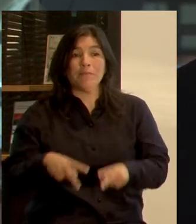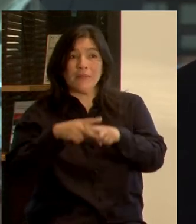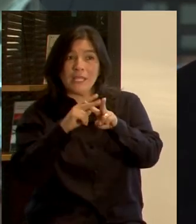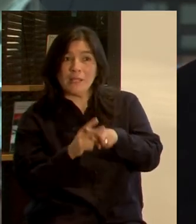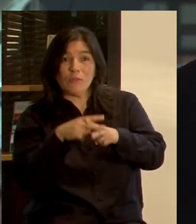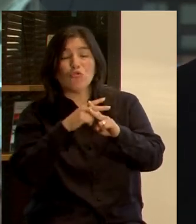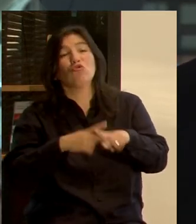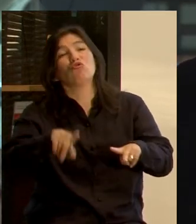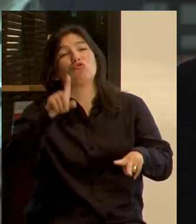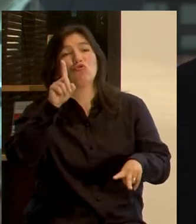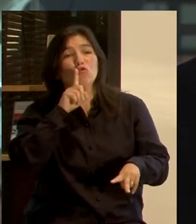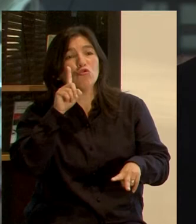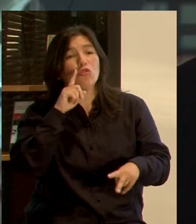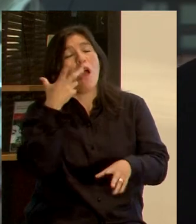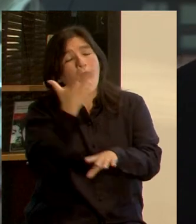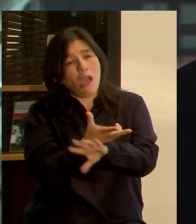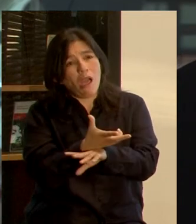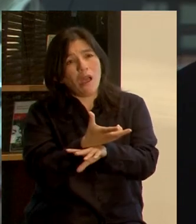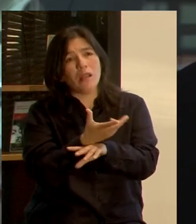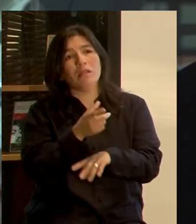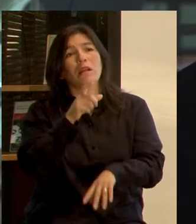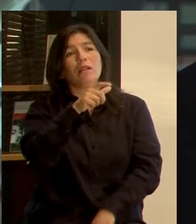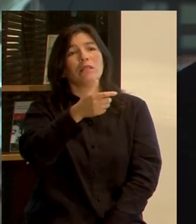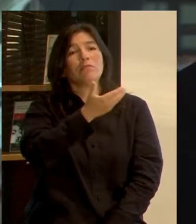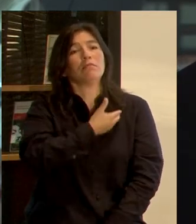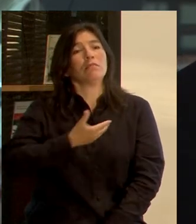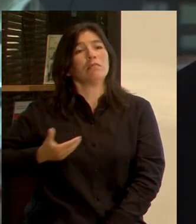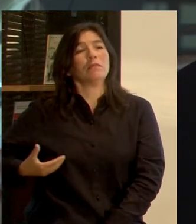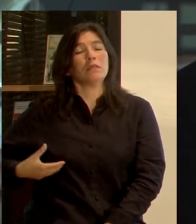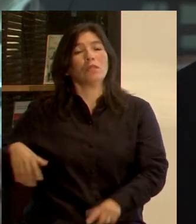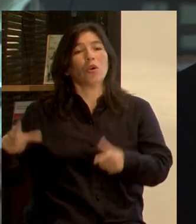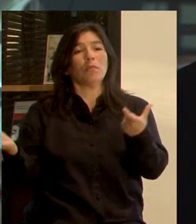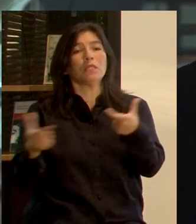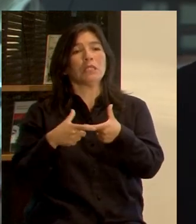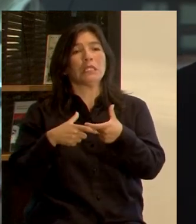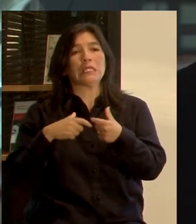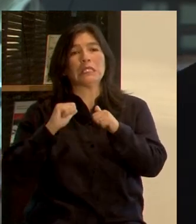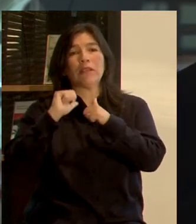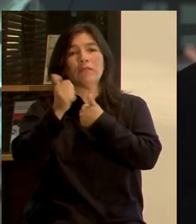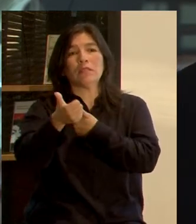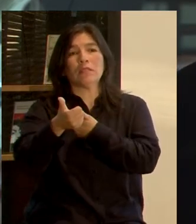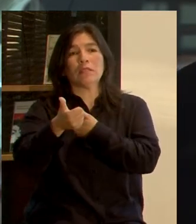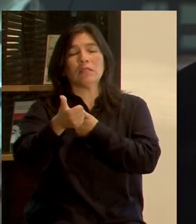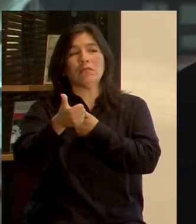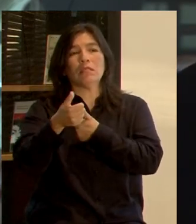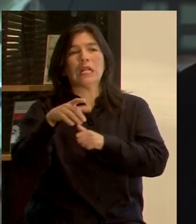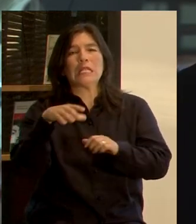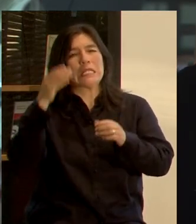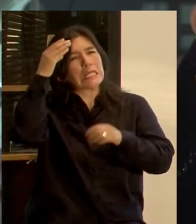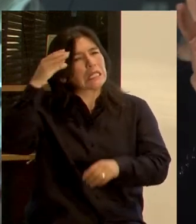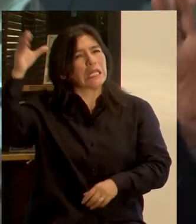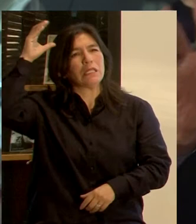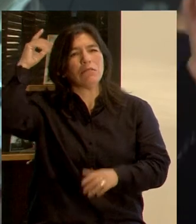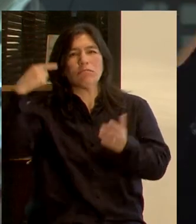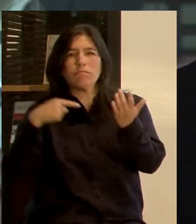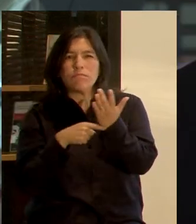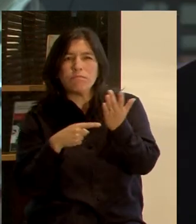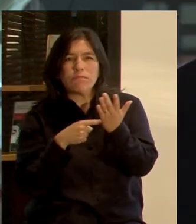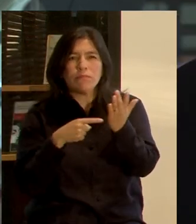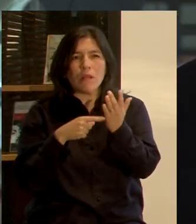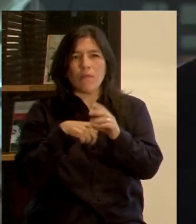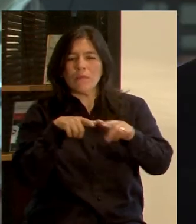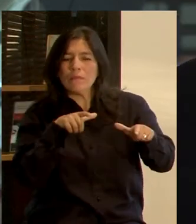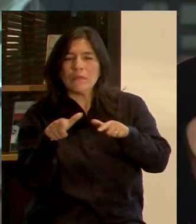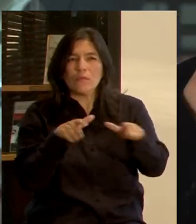en día están, como bien dice el presidente de la Comisión Desafío del Futuro, la ciencia, la tecnología, los instrumentos, los